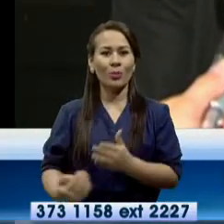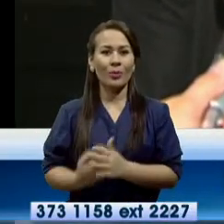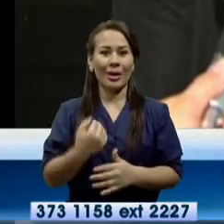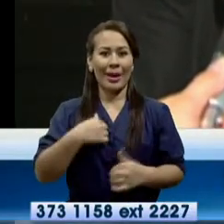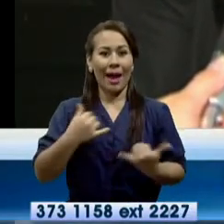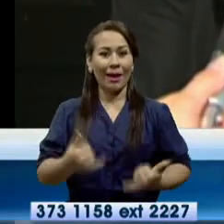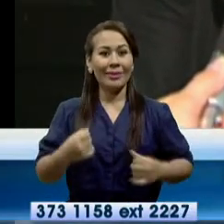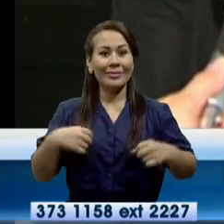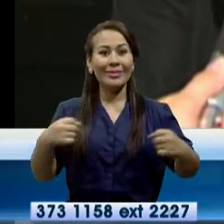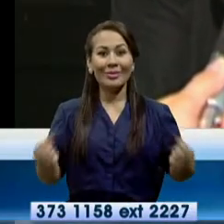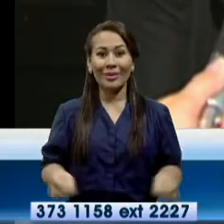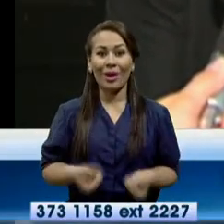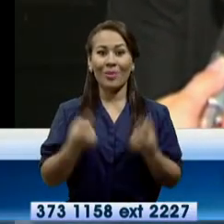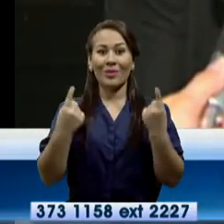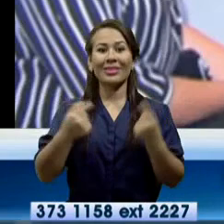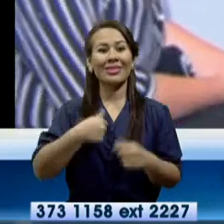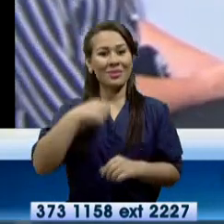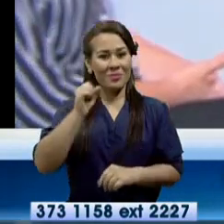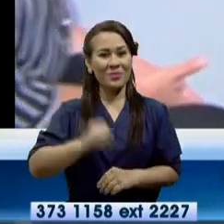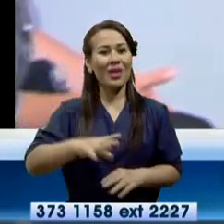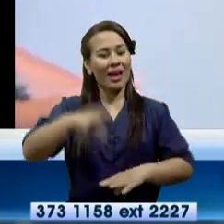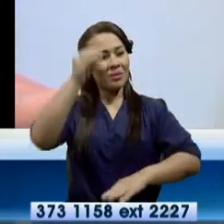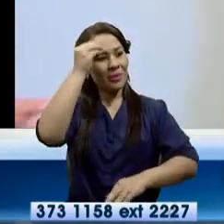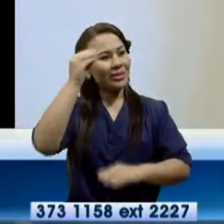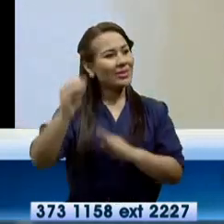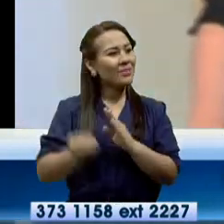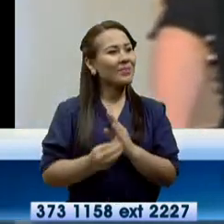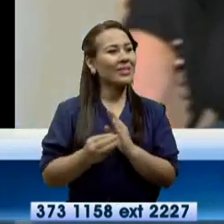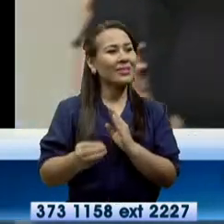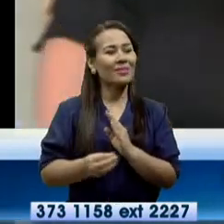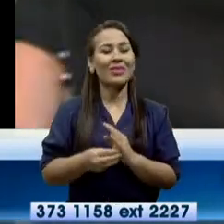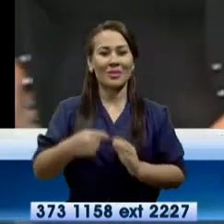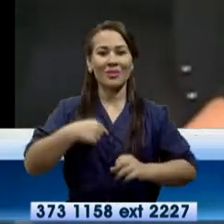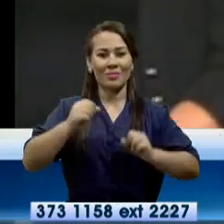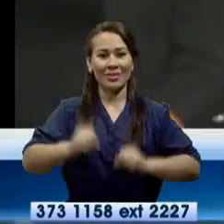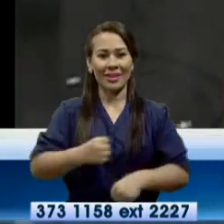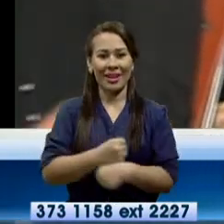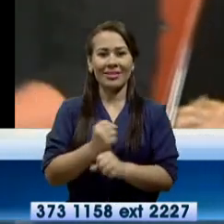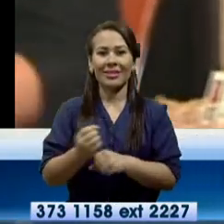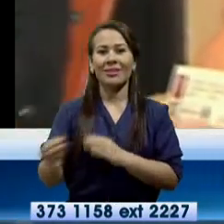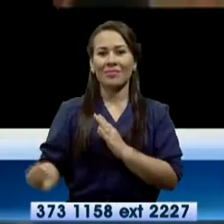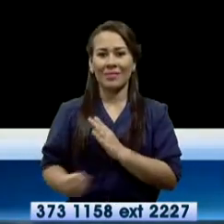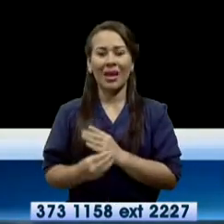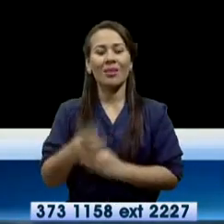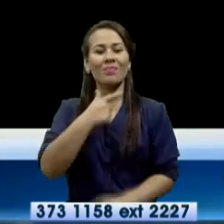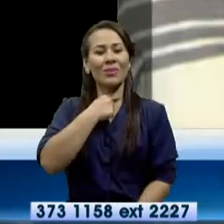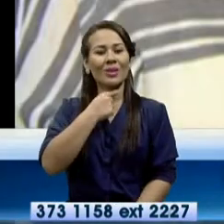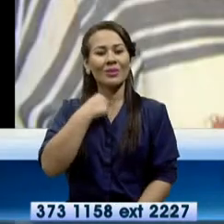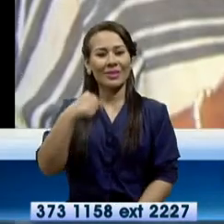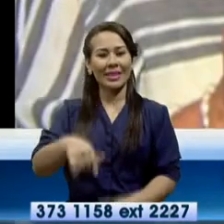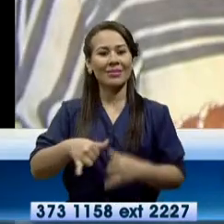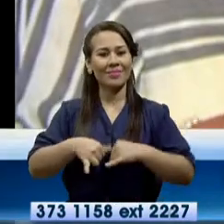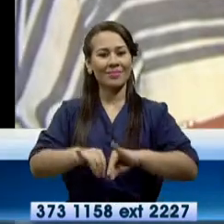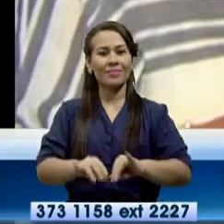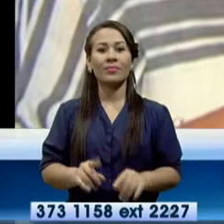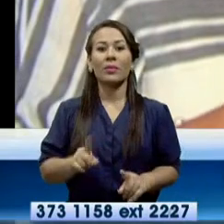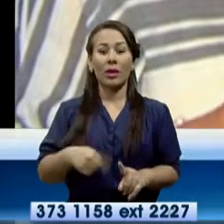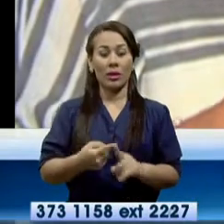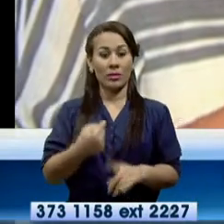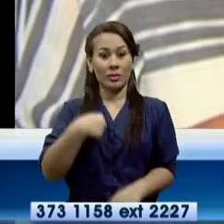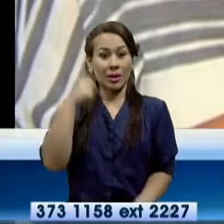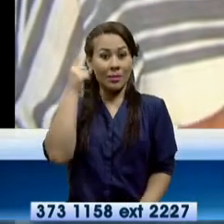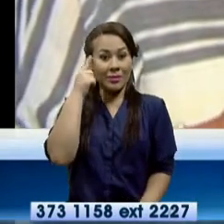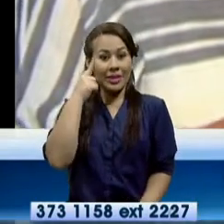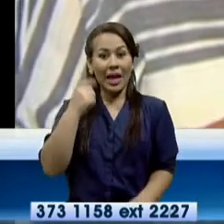sorprendo porque yo creo que soy capaz de aprender mucho más. Y voy a seguir, voy a seguir en esto porque sí, sí me gusta. Porque cuando tú estás concentrado